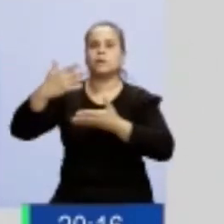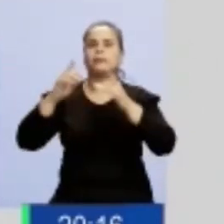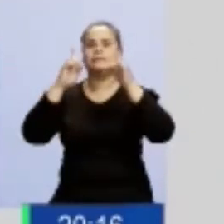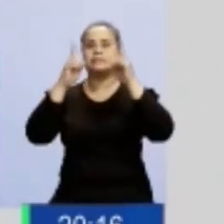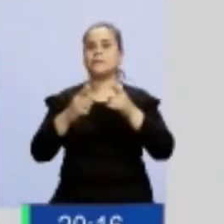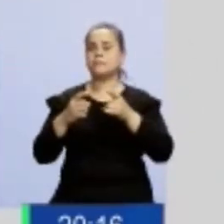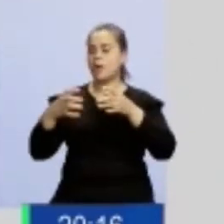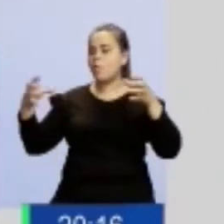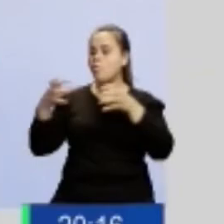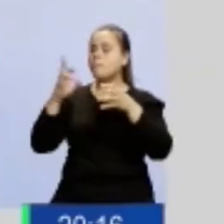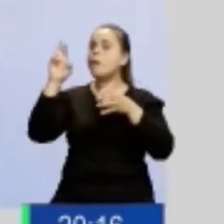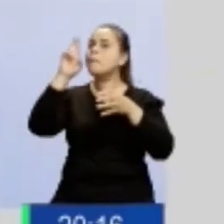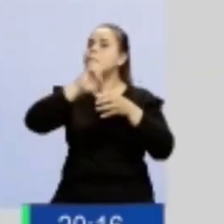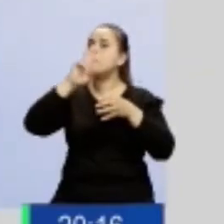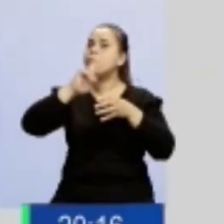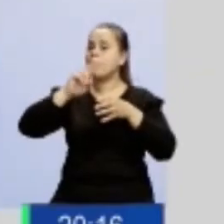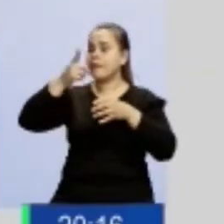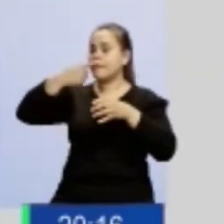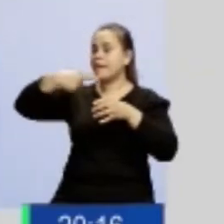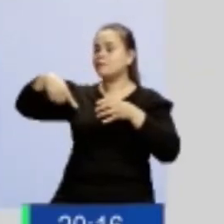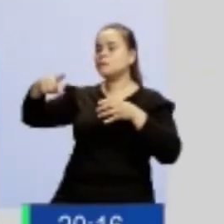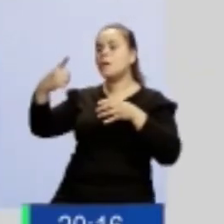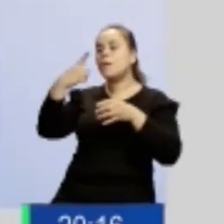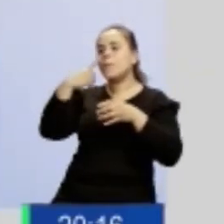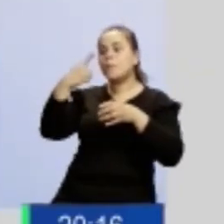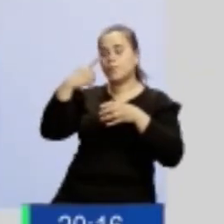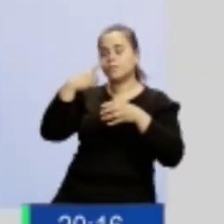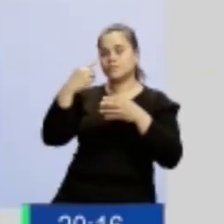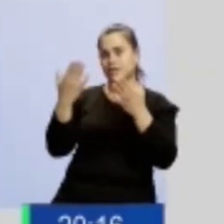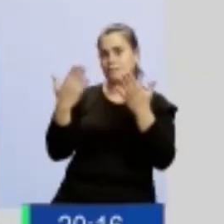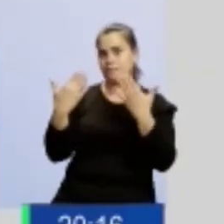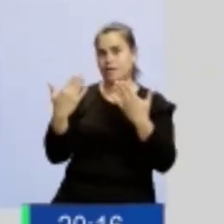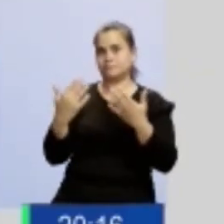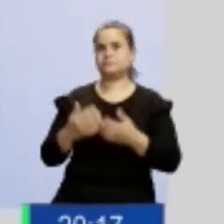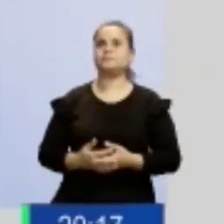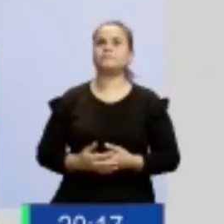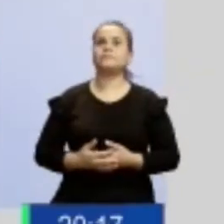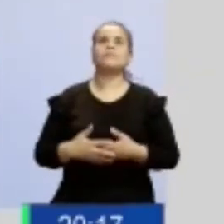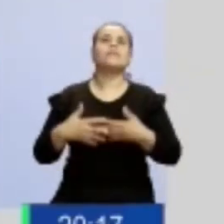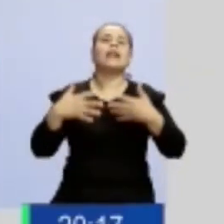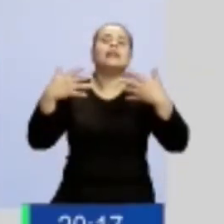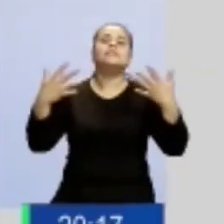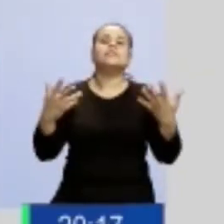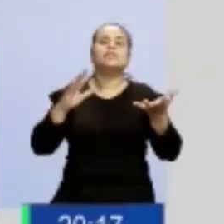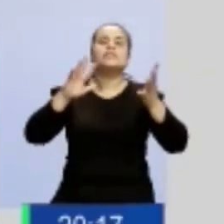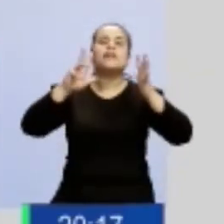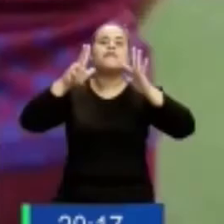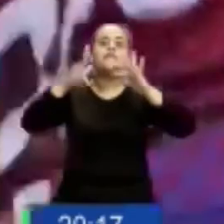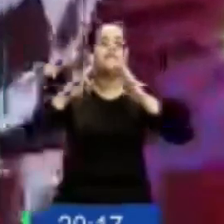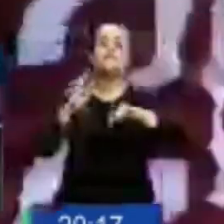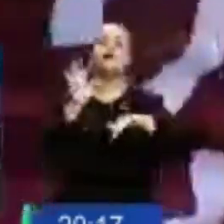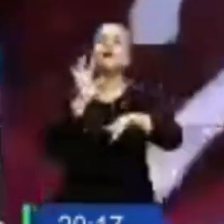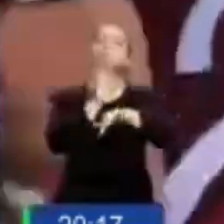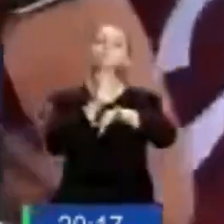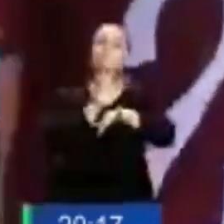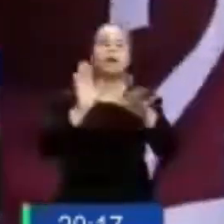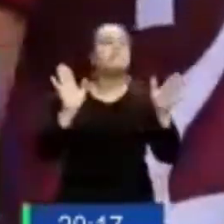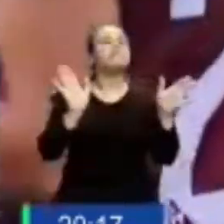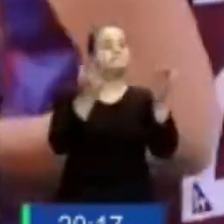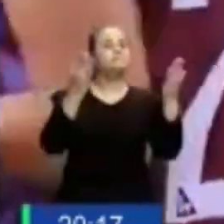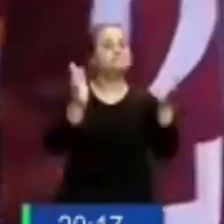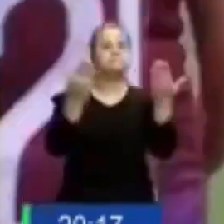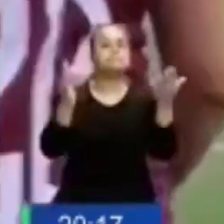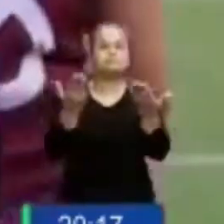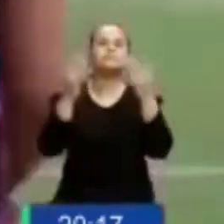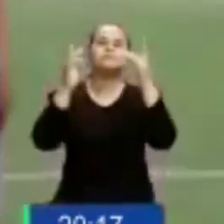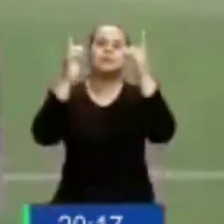importante para que de alguna forma se potencie y se ponga en